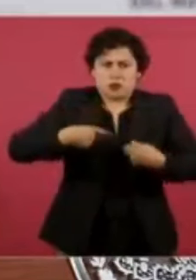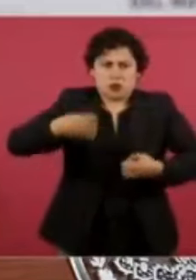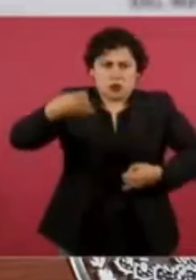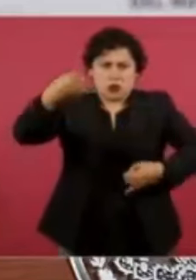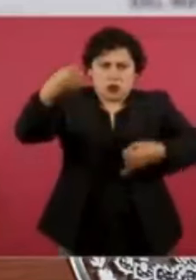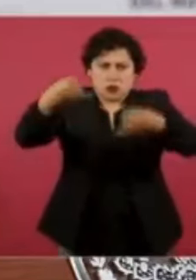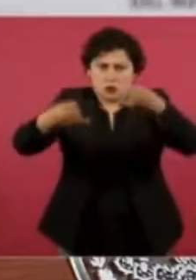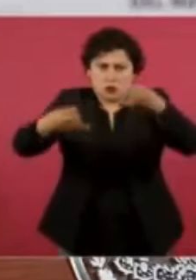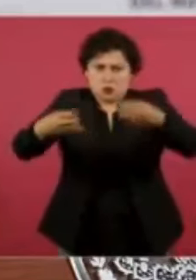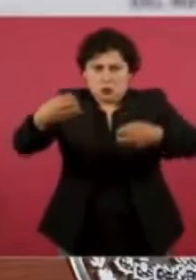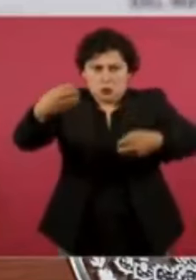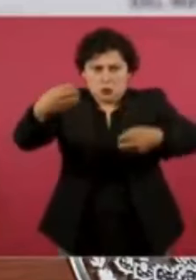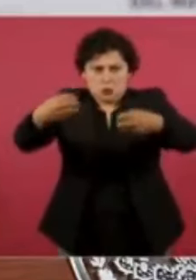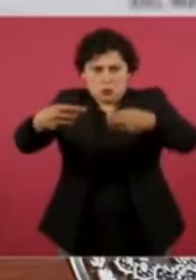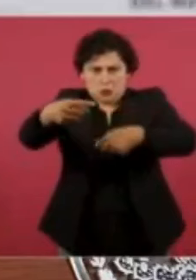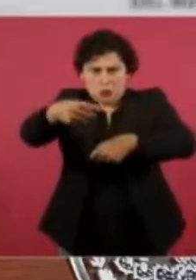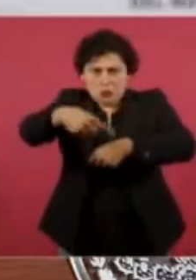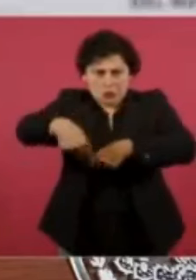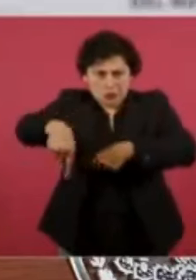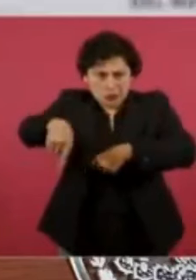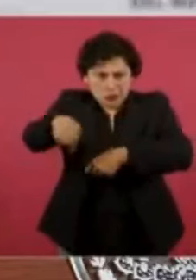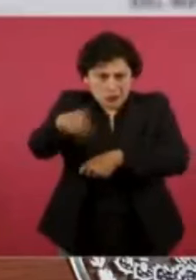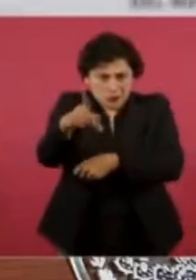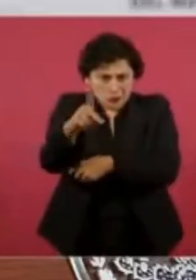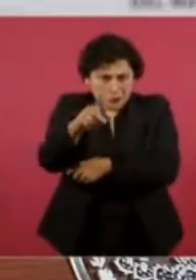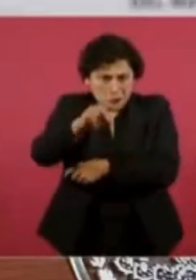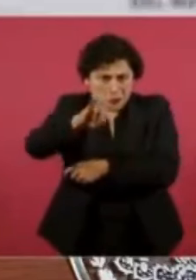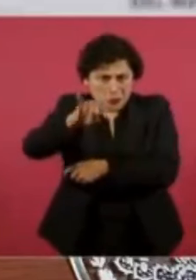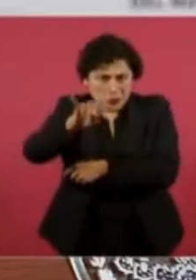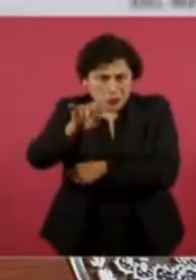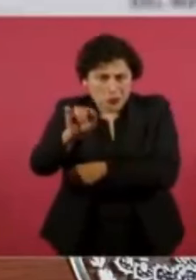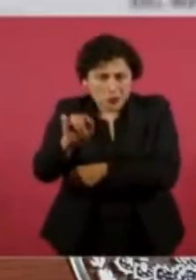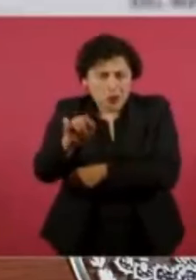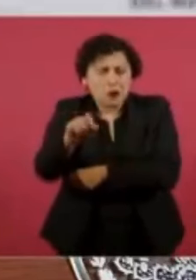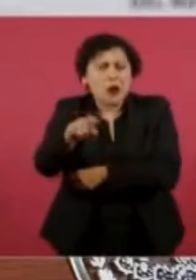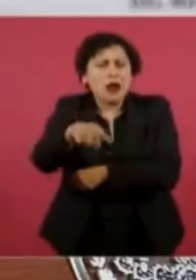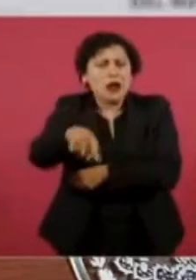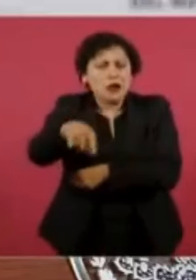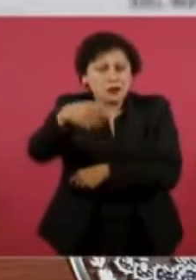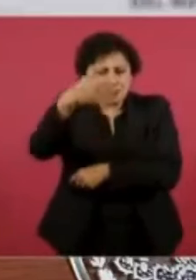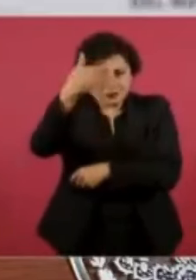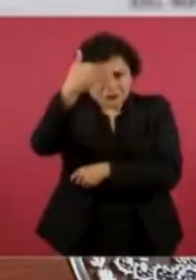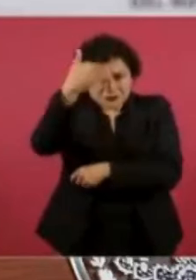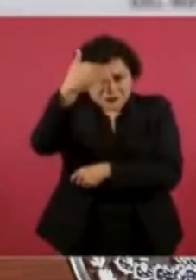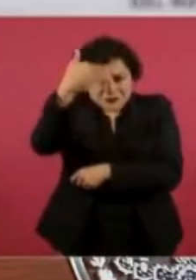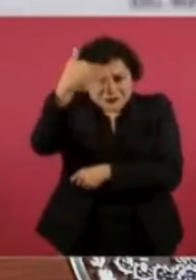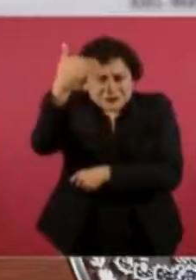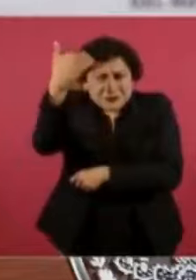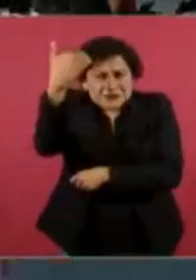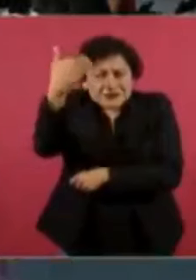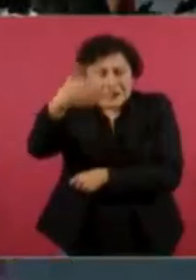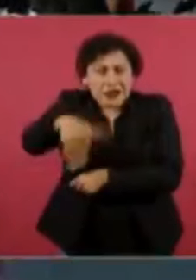lacra les digo que en otro tiempo puta este se les habría lanzado a la yugular y luego los